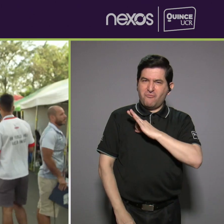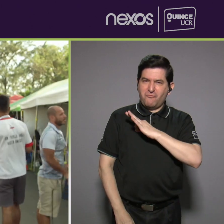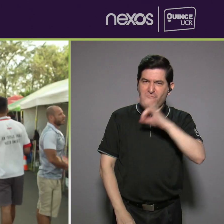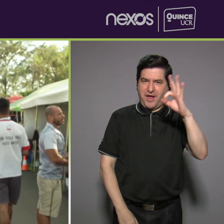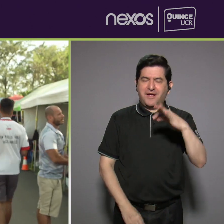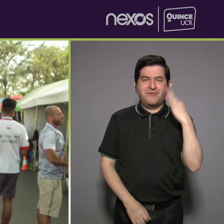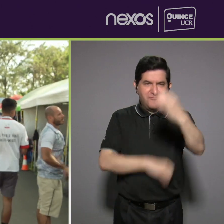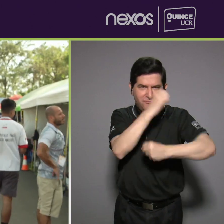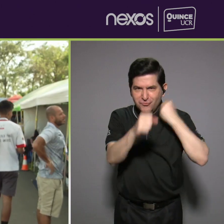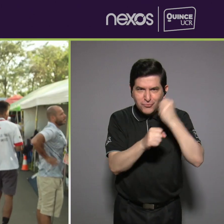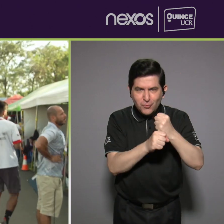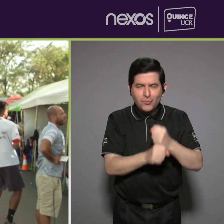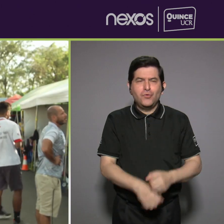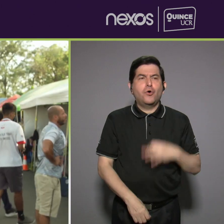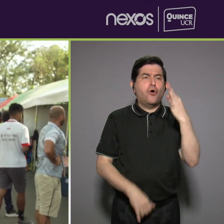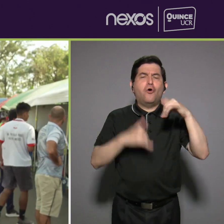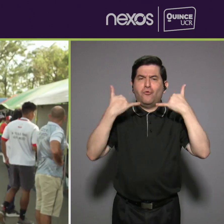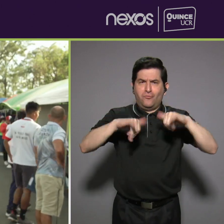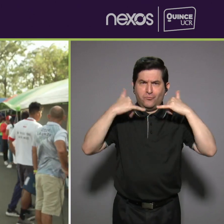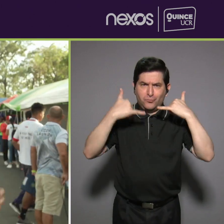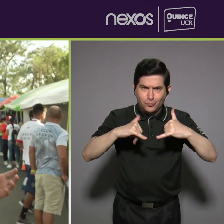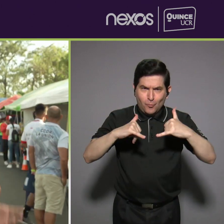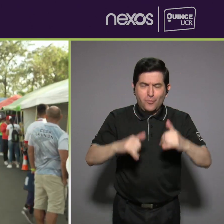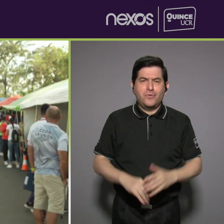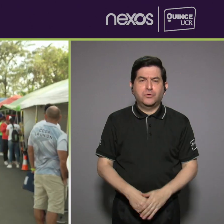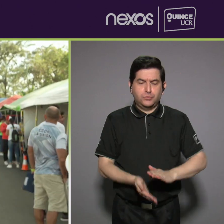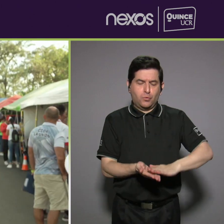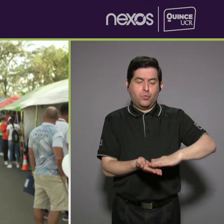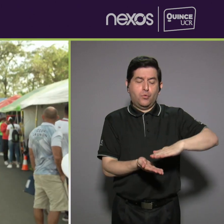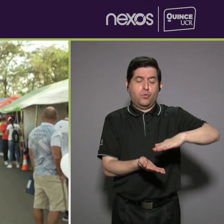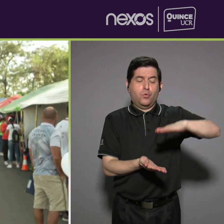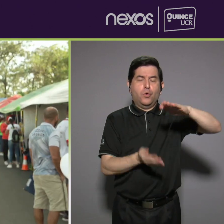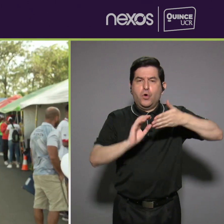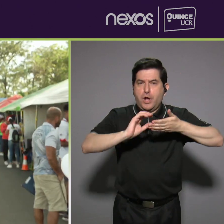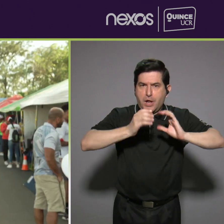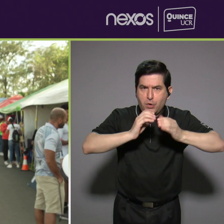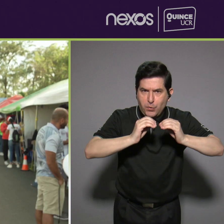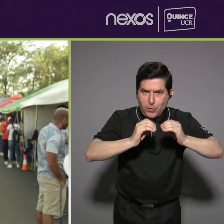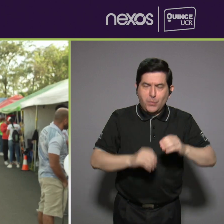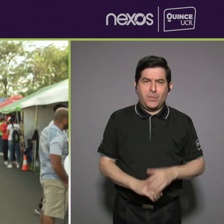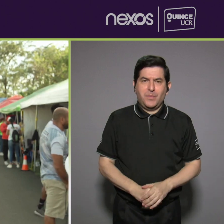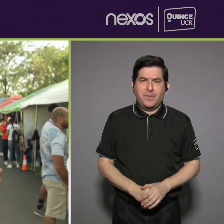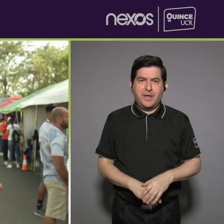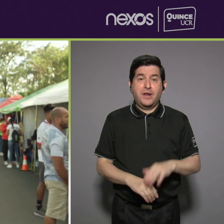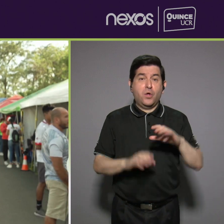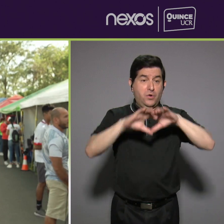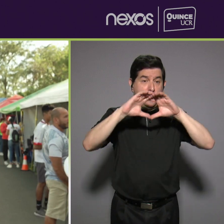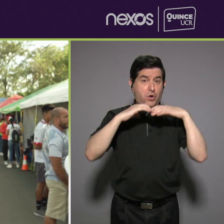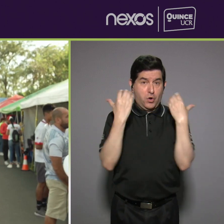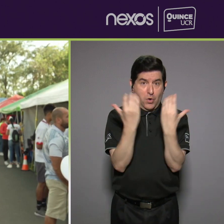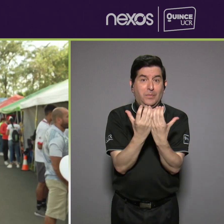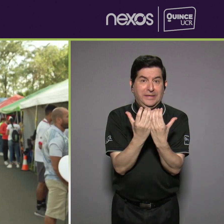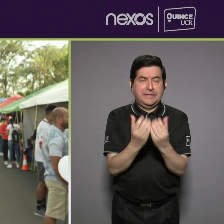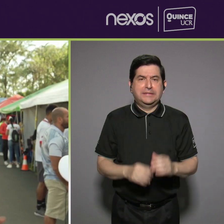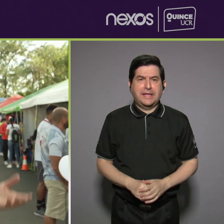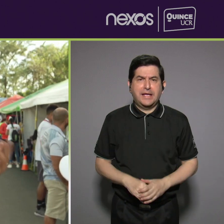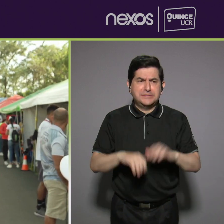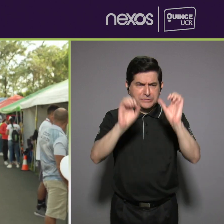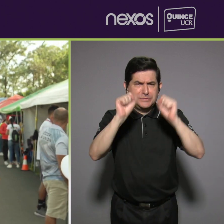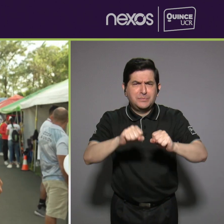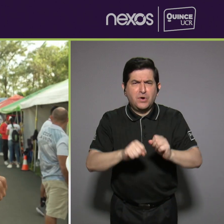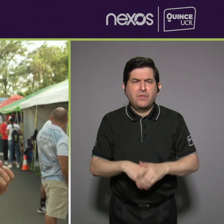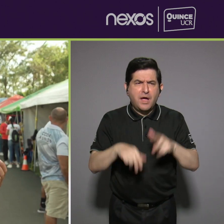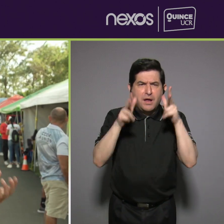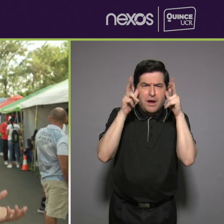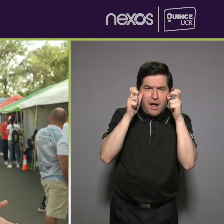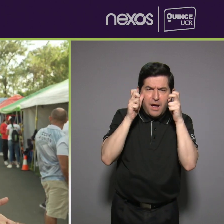próximo año y los próximos Juegos aumentará la capacidad de los comités para percibir